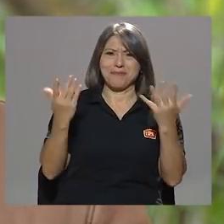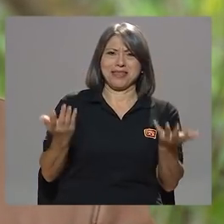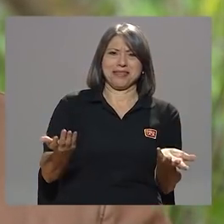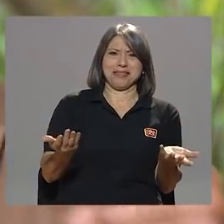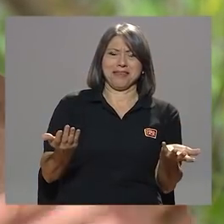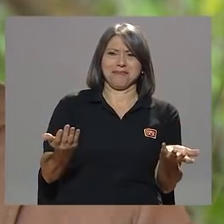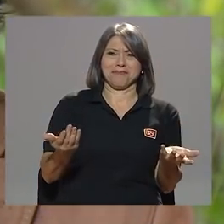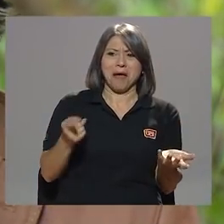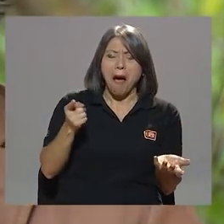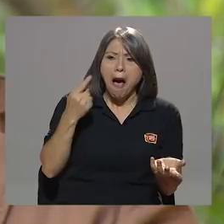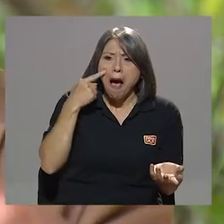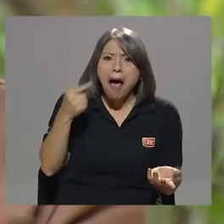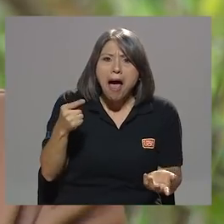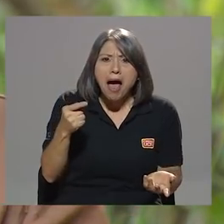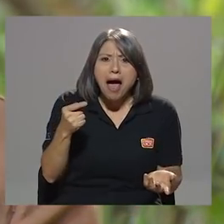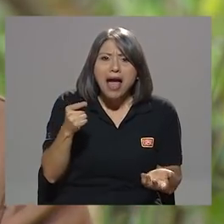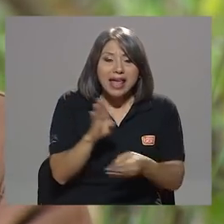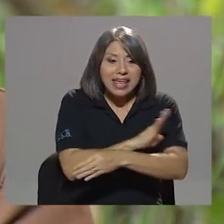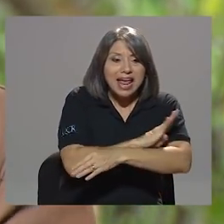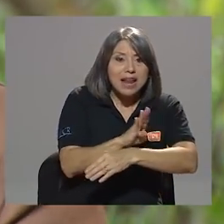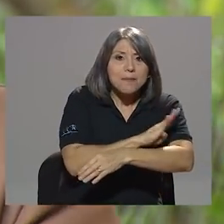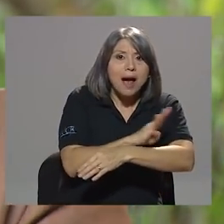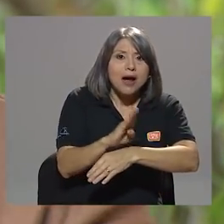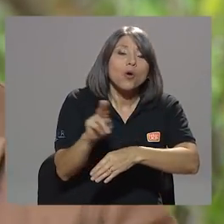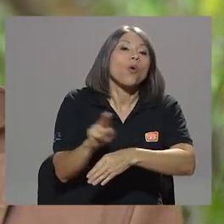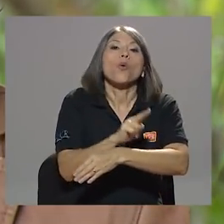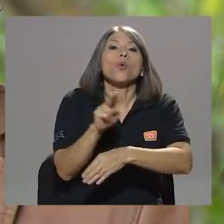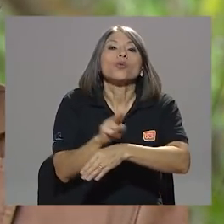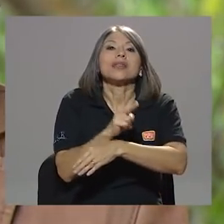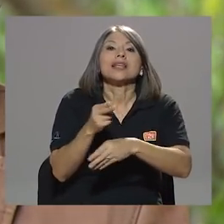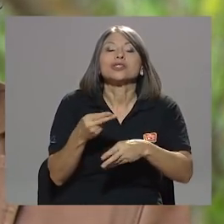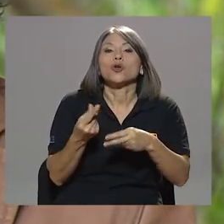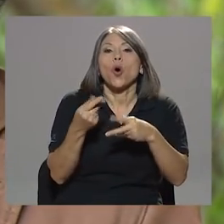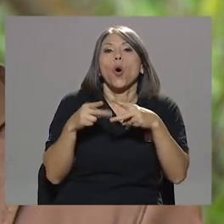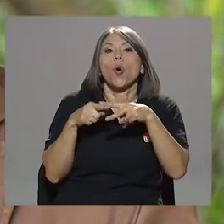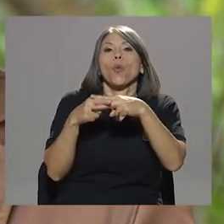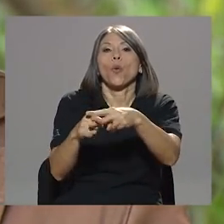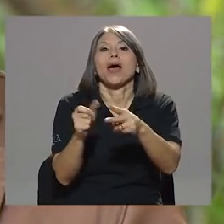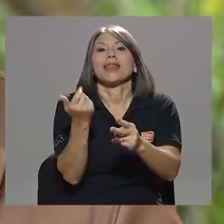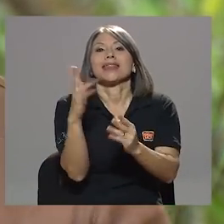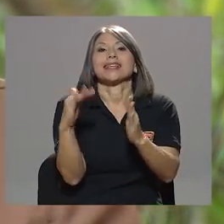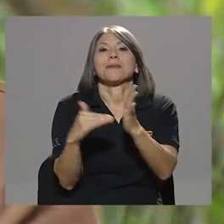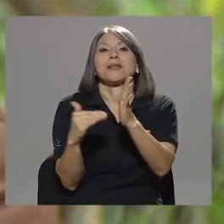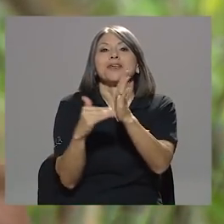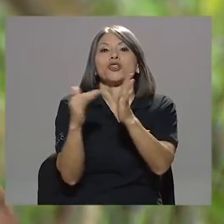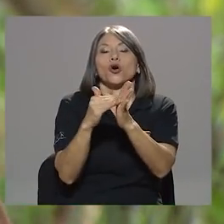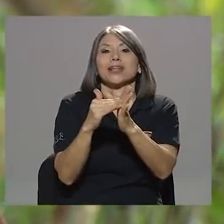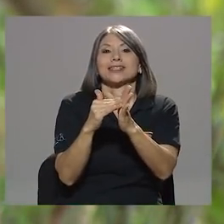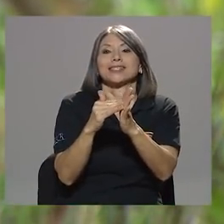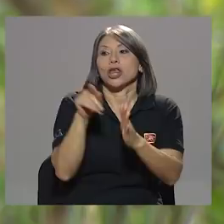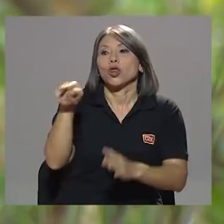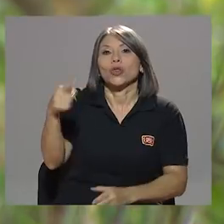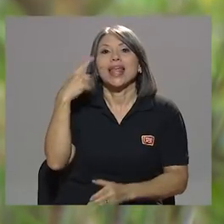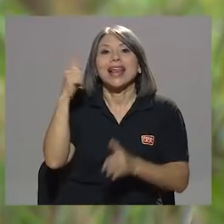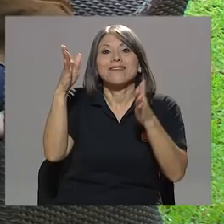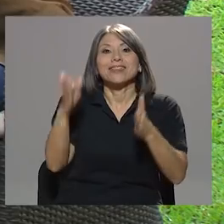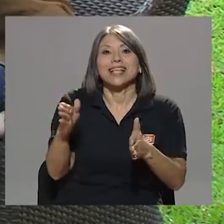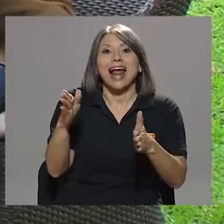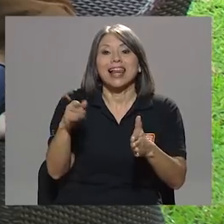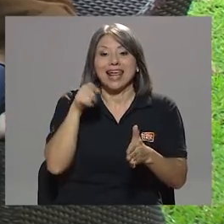mil millones girados del banco donde él es fiscal. A los cuatro partidos políticos que instauraron